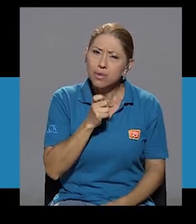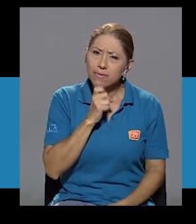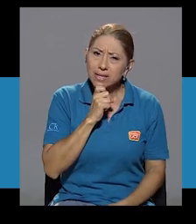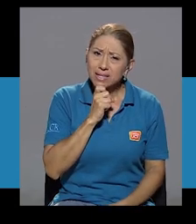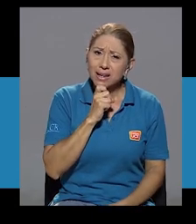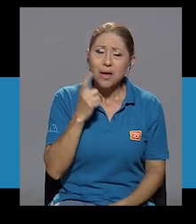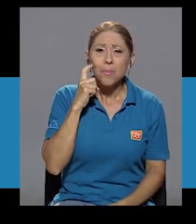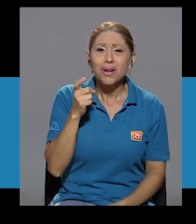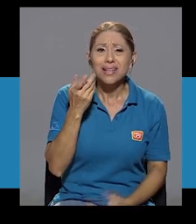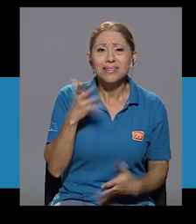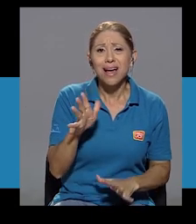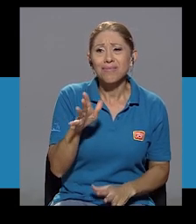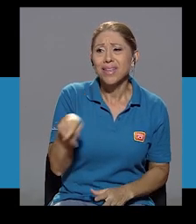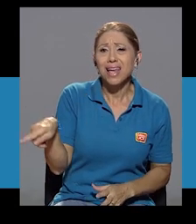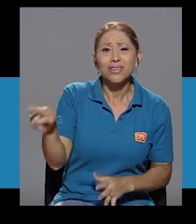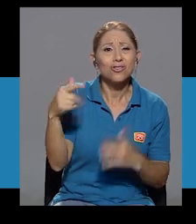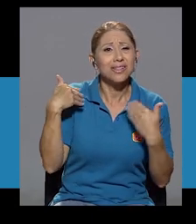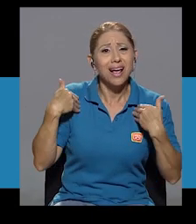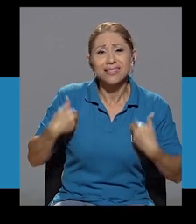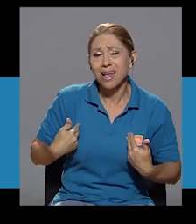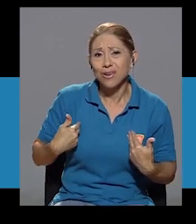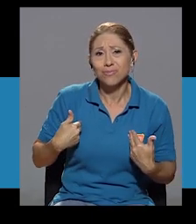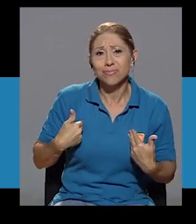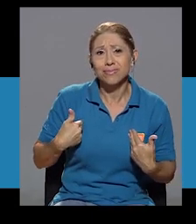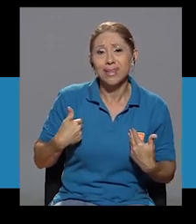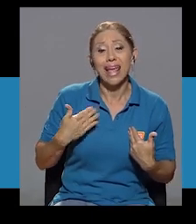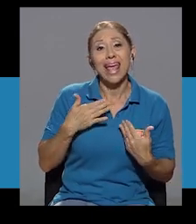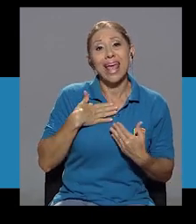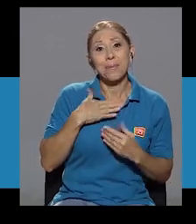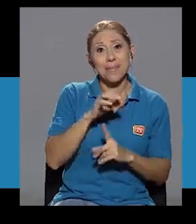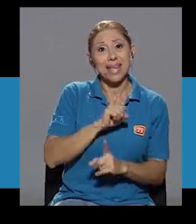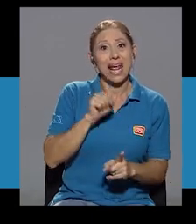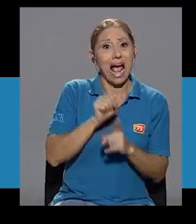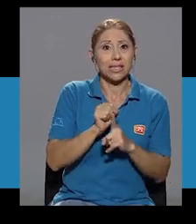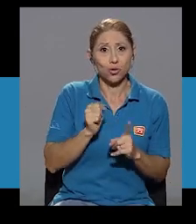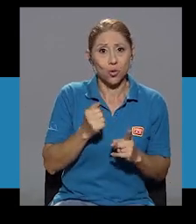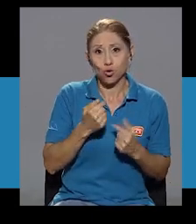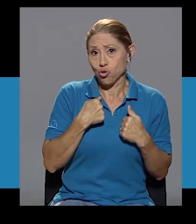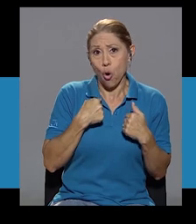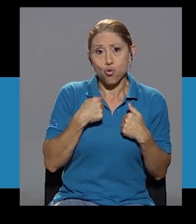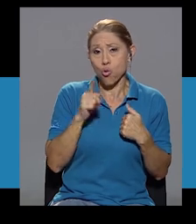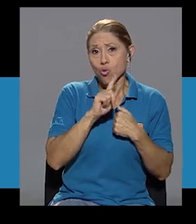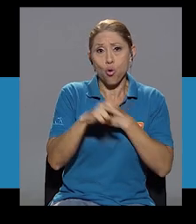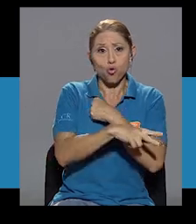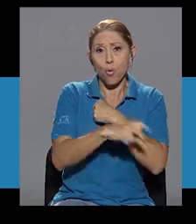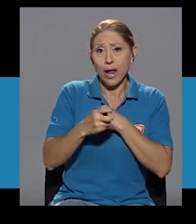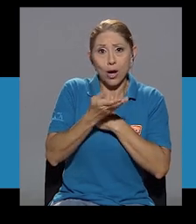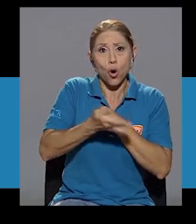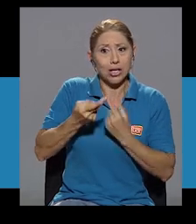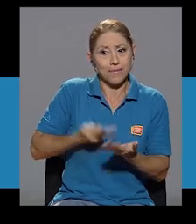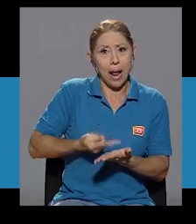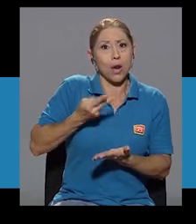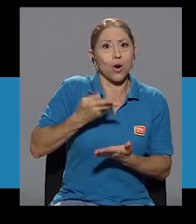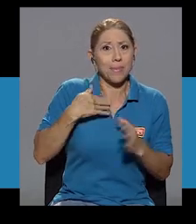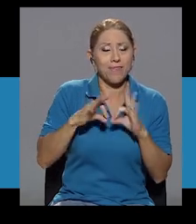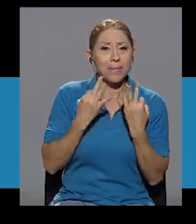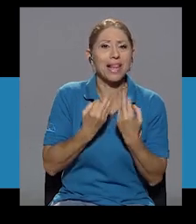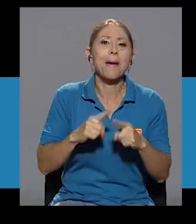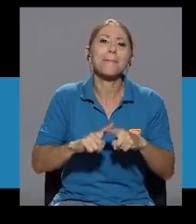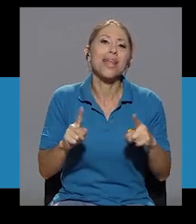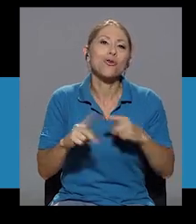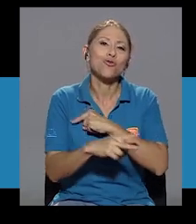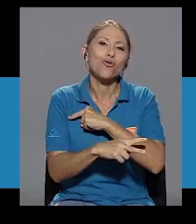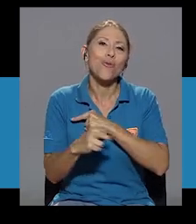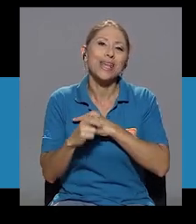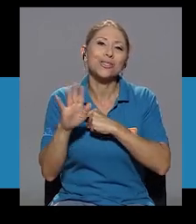muy difícil porque ya ellos se cansaron, tal vez, en el caso mío yo no les robé, digo yo no personal, cosas de valor a mi familia, pero les